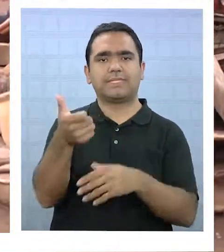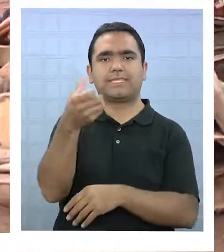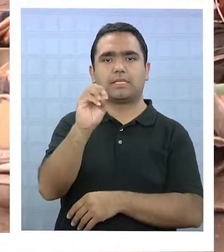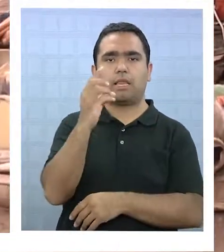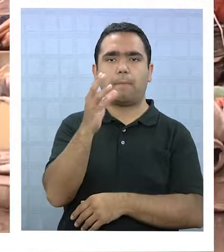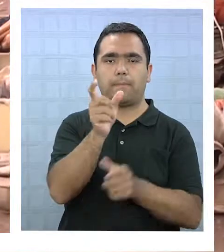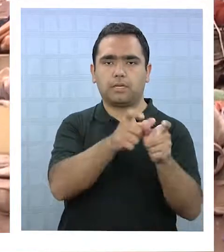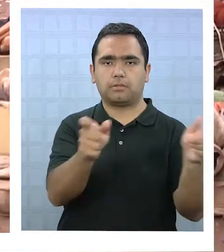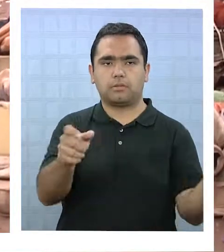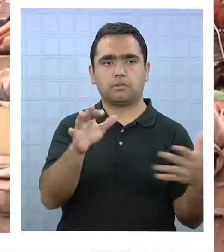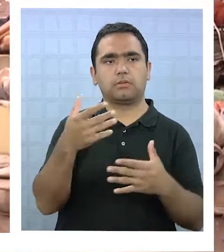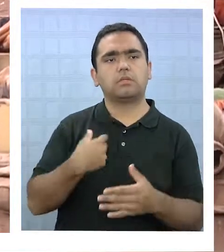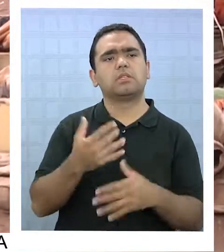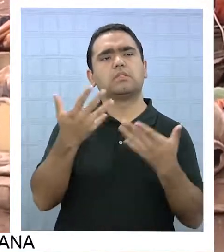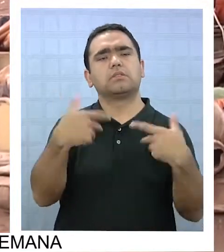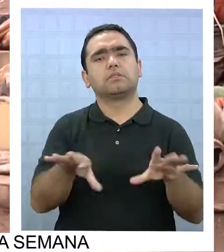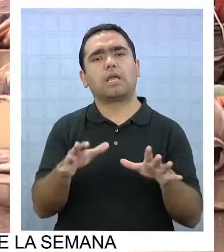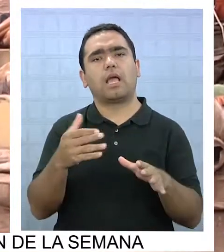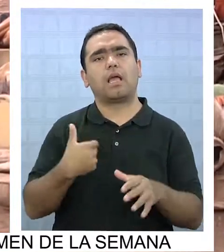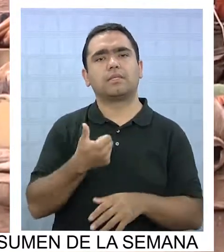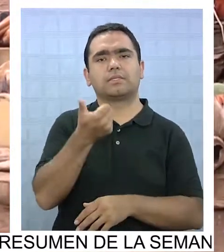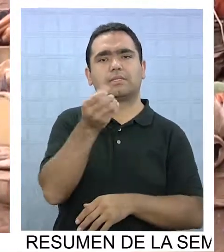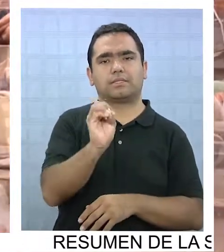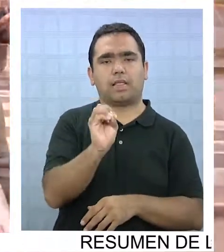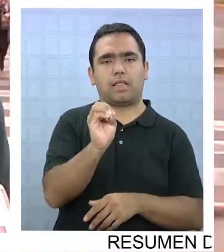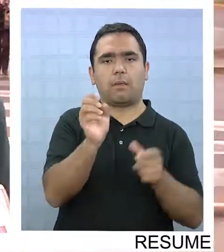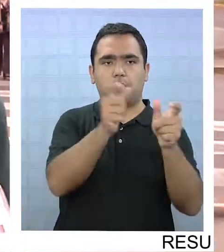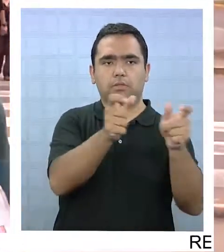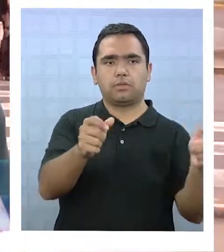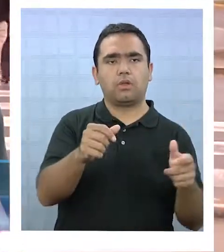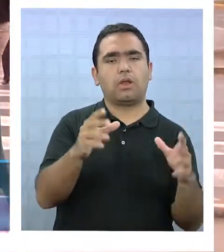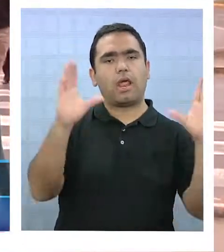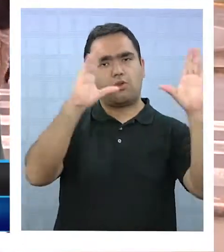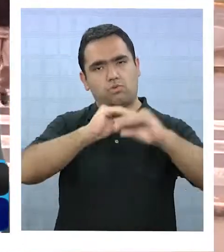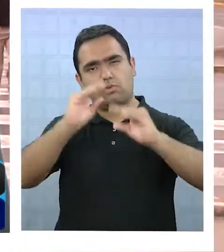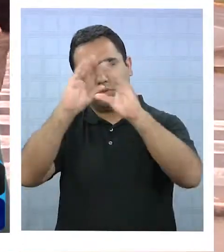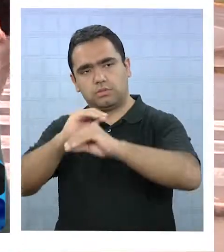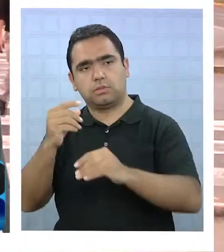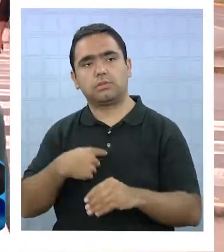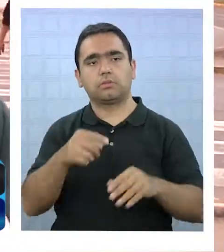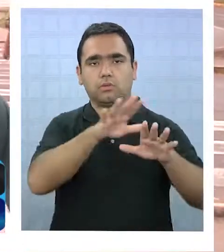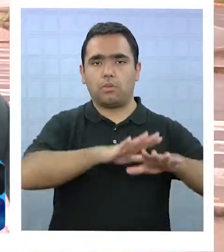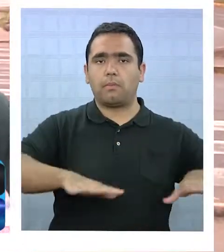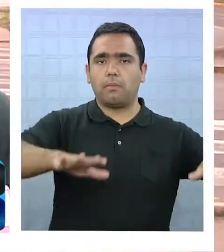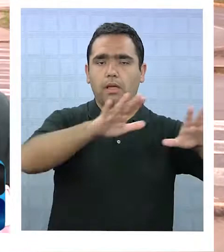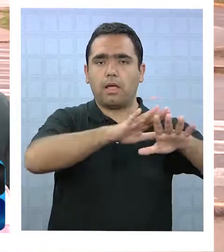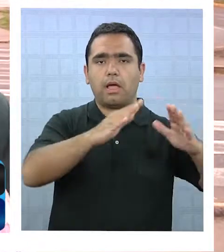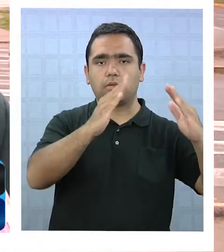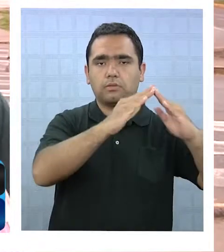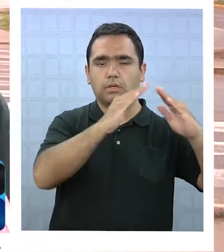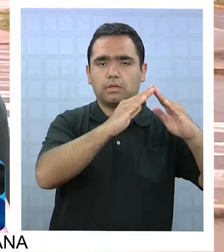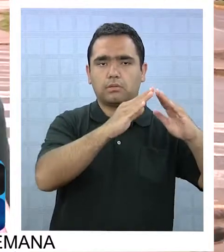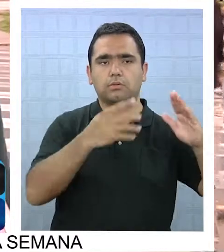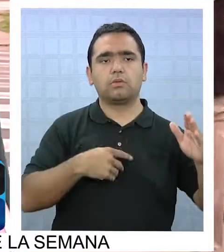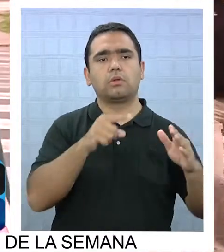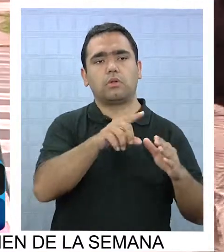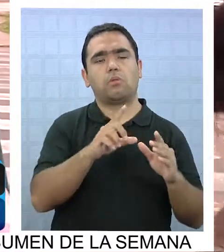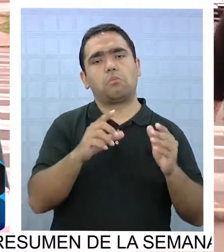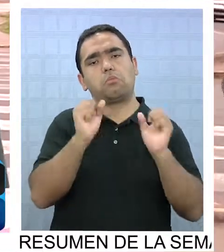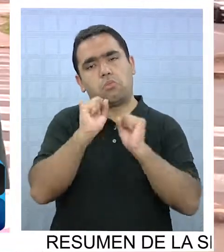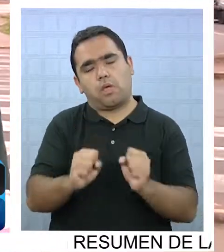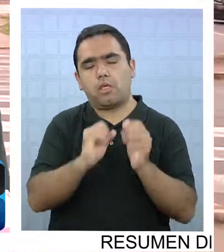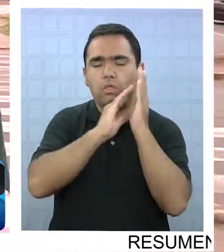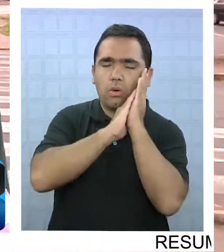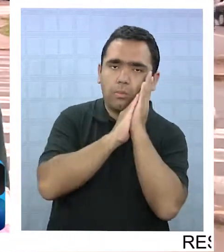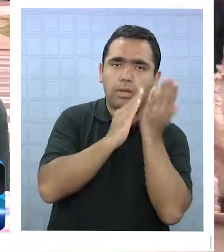el cupo, en el caso nuestro, y ha llegado prácticamente 60 personas todas las noches. Es un espacio que permite que las personas puedan tener